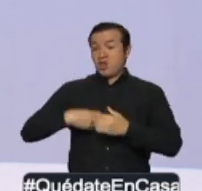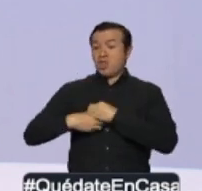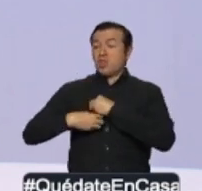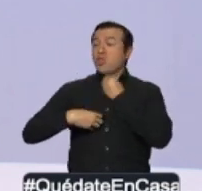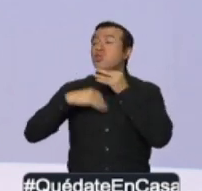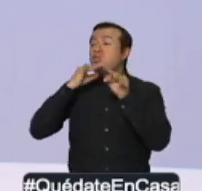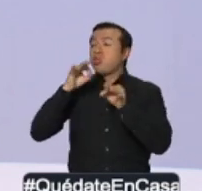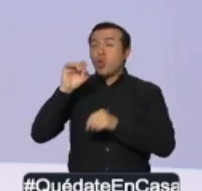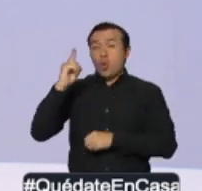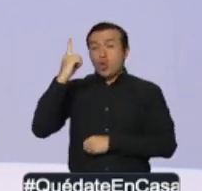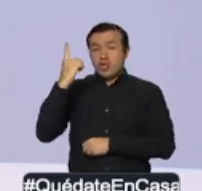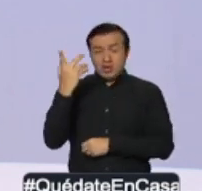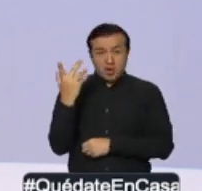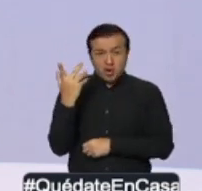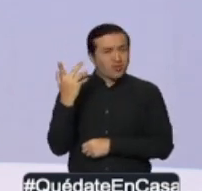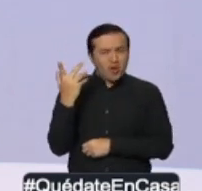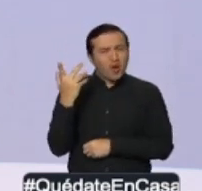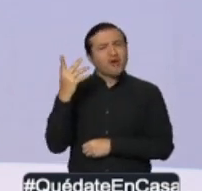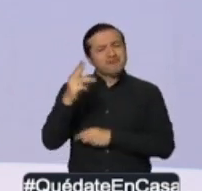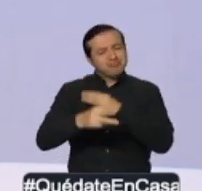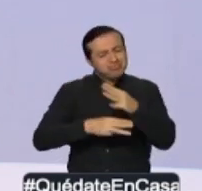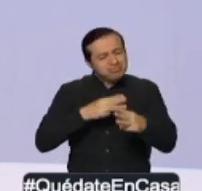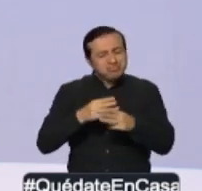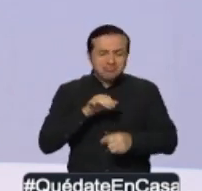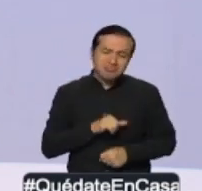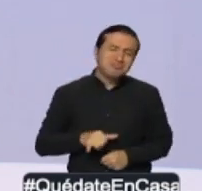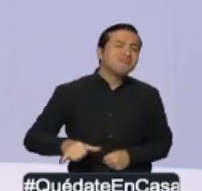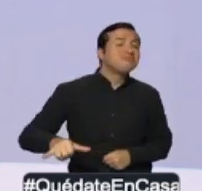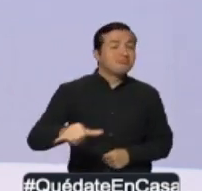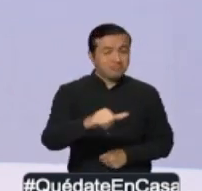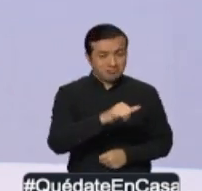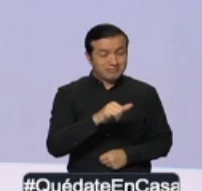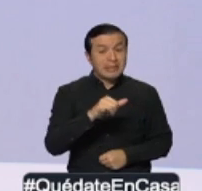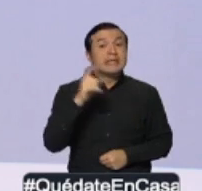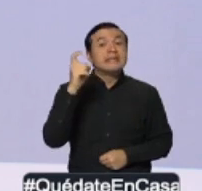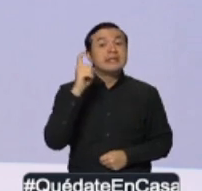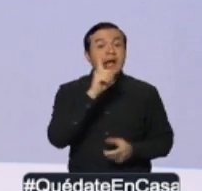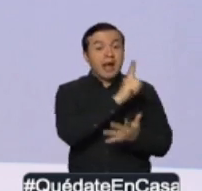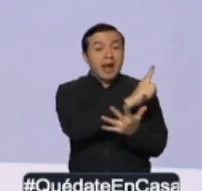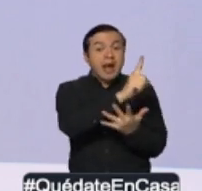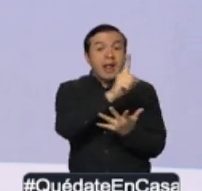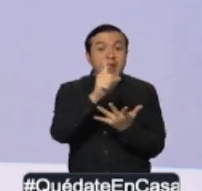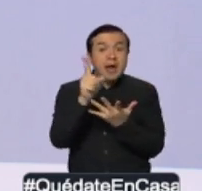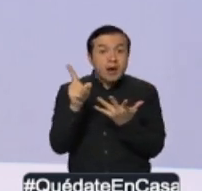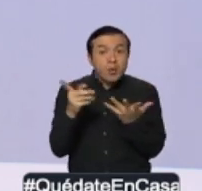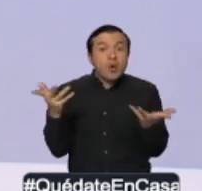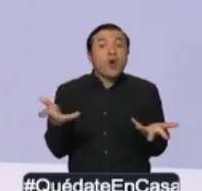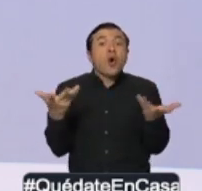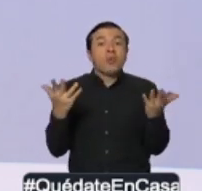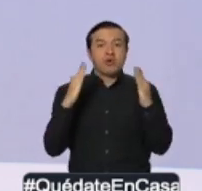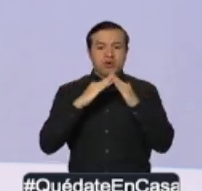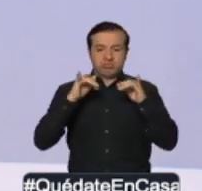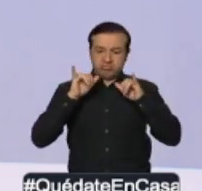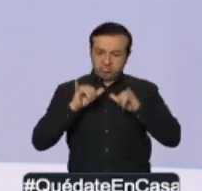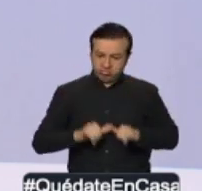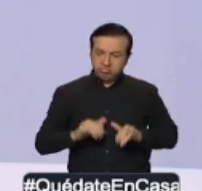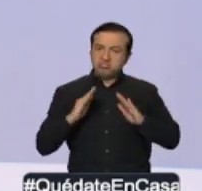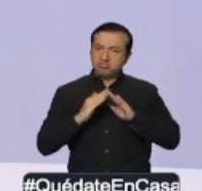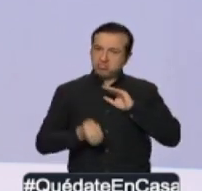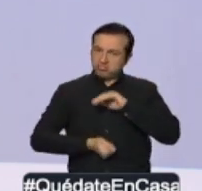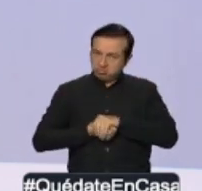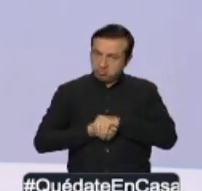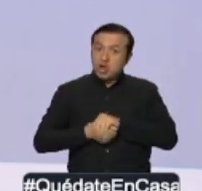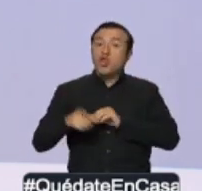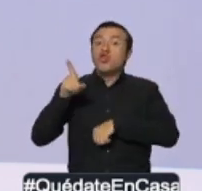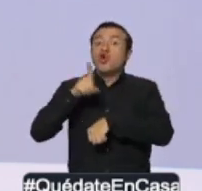sí esperamos que cada uno de nosotros haga lo que tiene que hacer. La ciudadanía quedándose en casa, el personal de salud